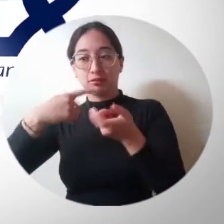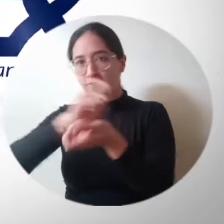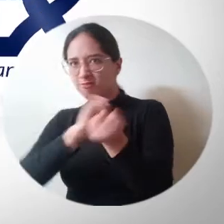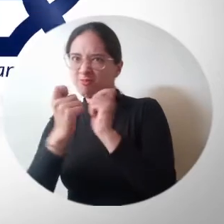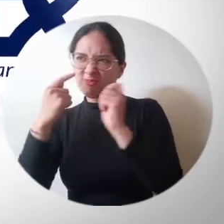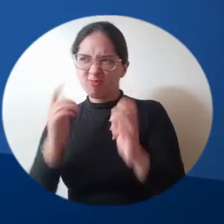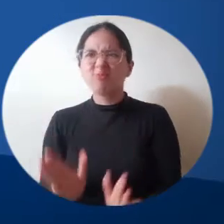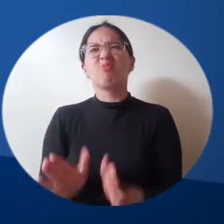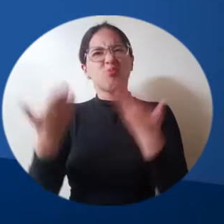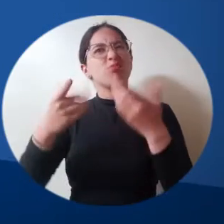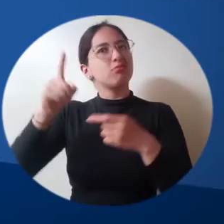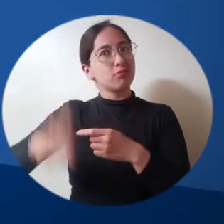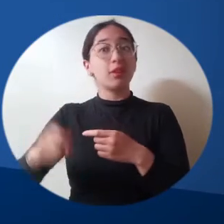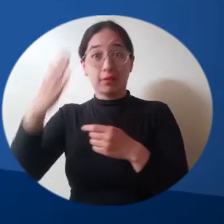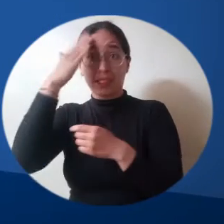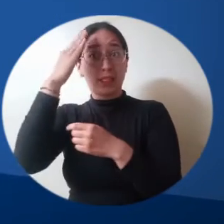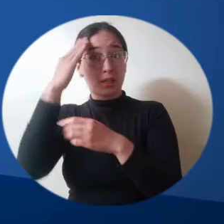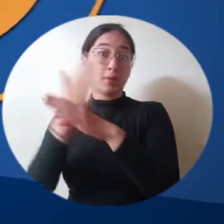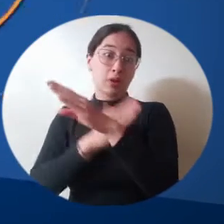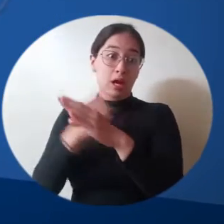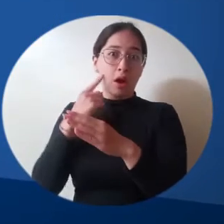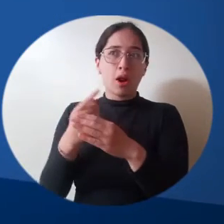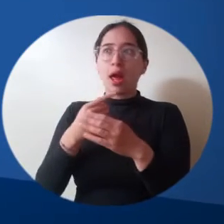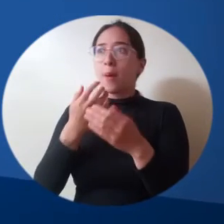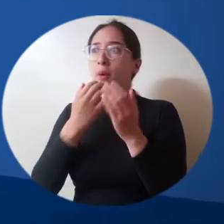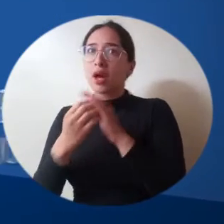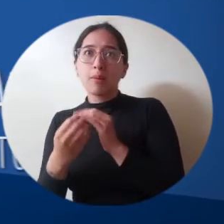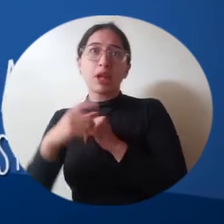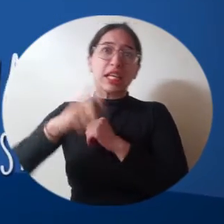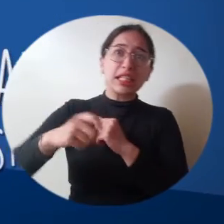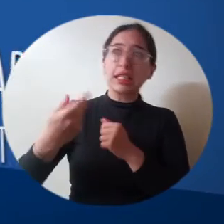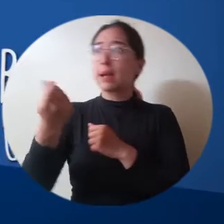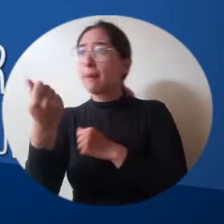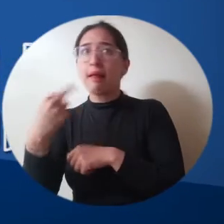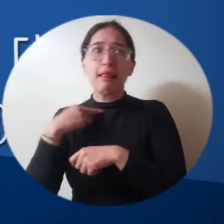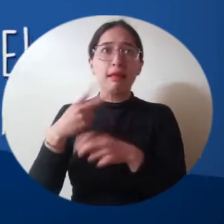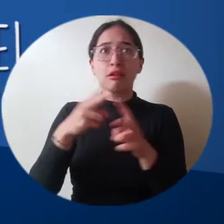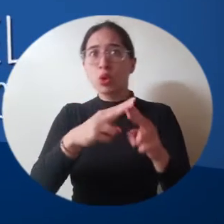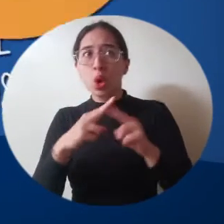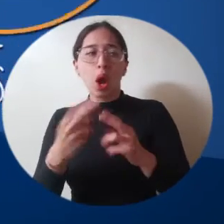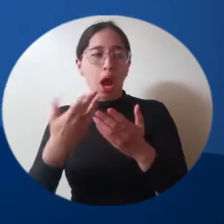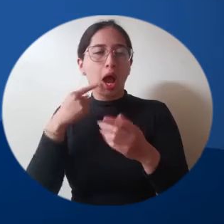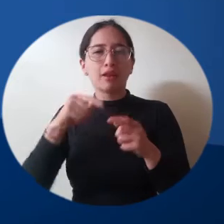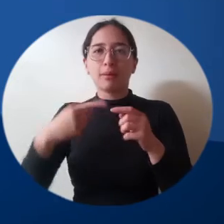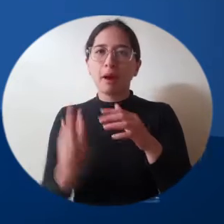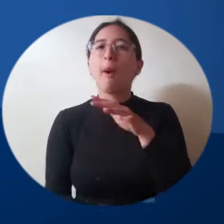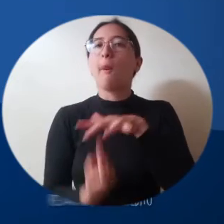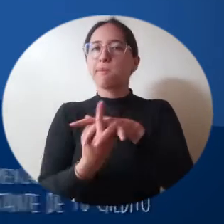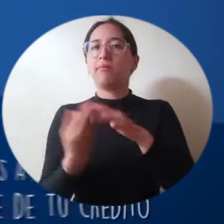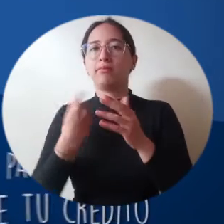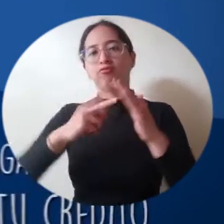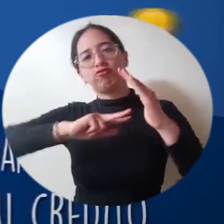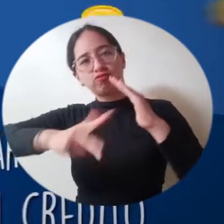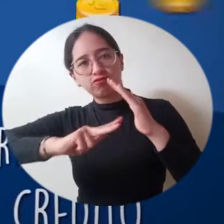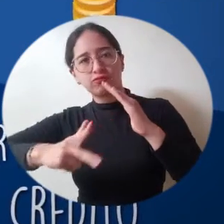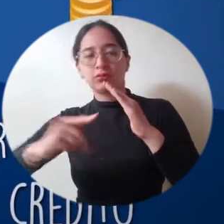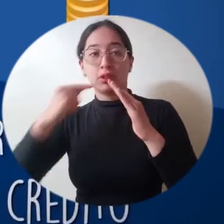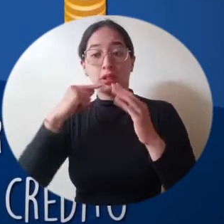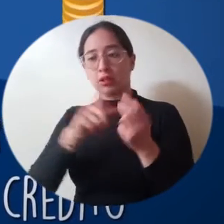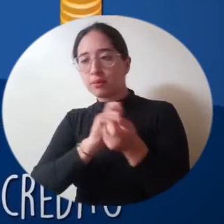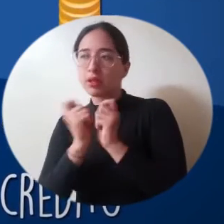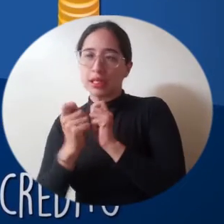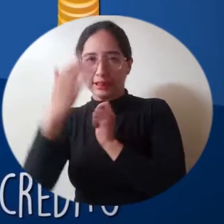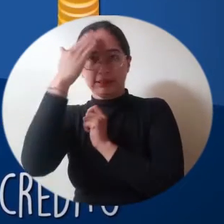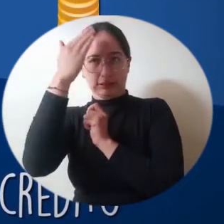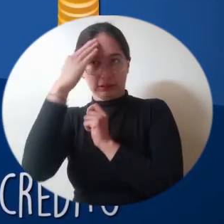que ha surgido de la necesidad de diferentes actores, de los estudiantes, que ha meritado que desde el CSU se